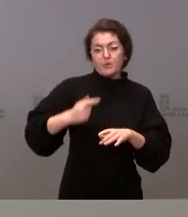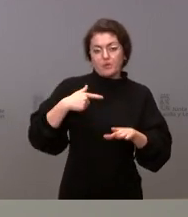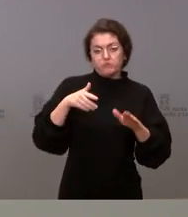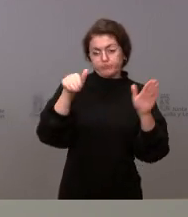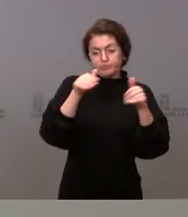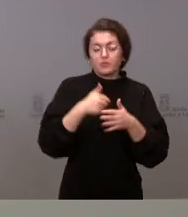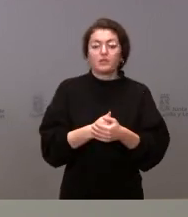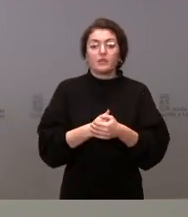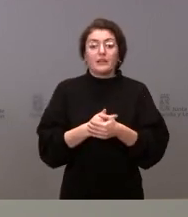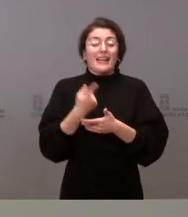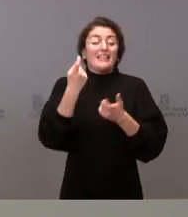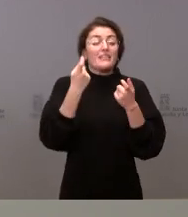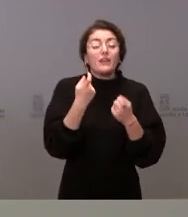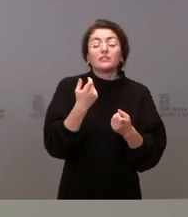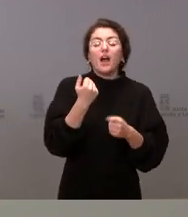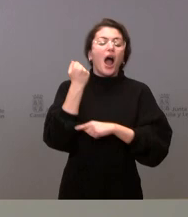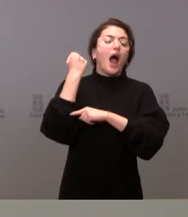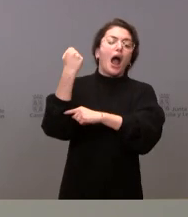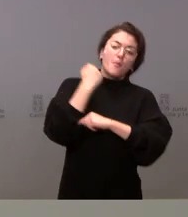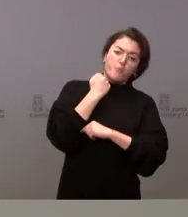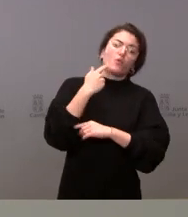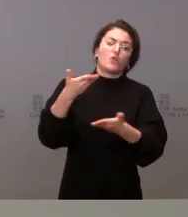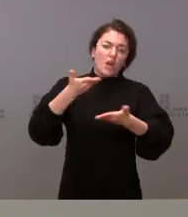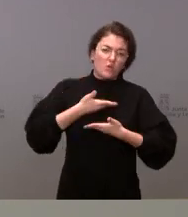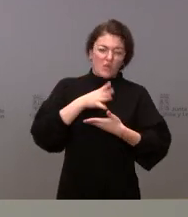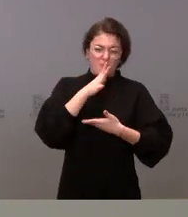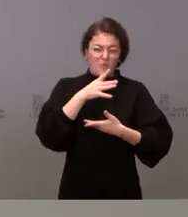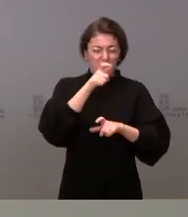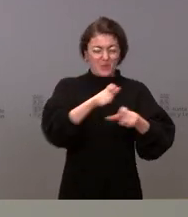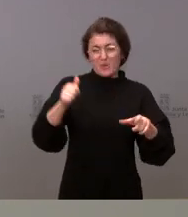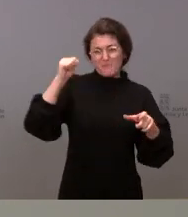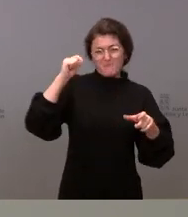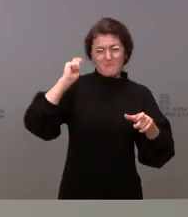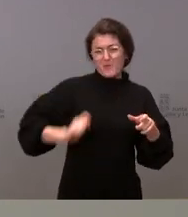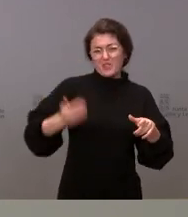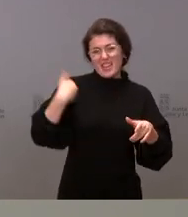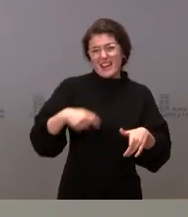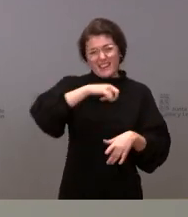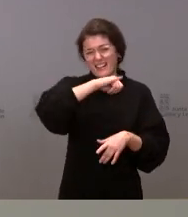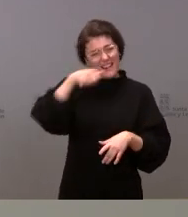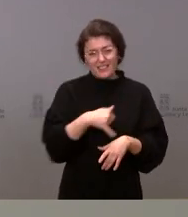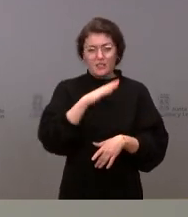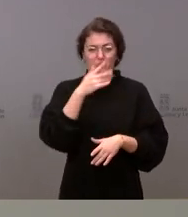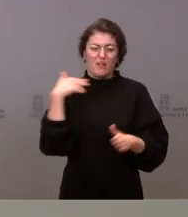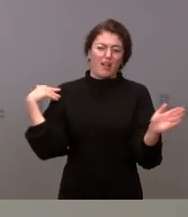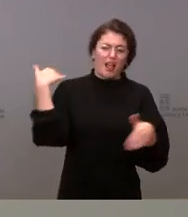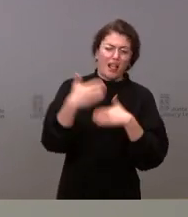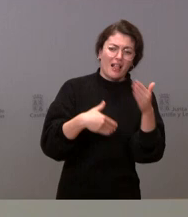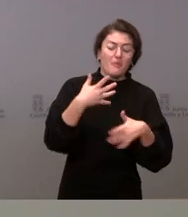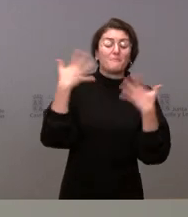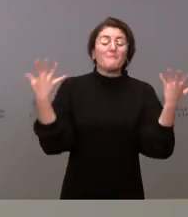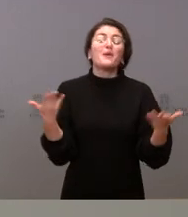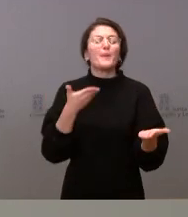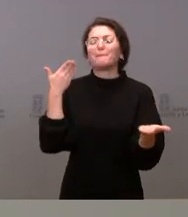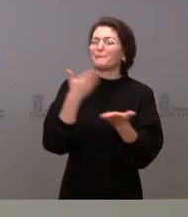su apoyo, necesitamos su ayuda. Nuestros profesionales están cansados, ya es mucho trabajo y mucho tiempo y seguimos pidiéndoles un